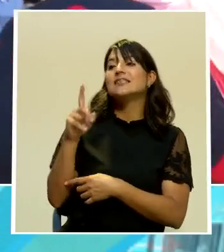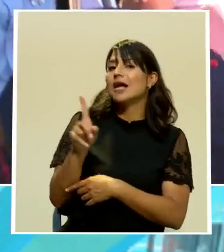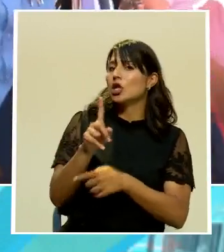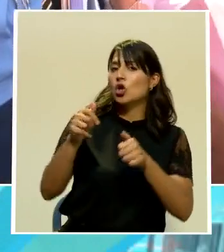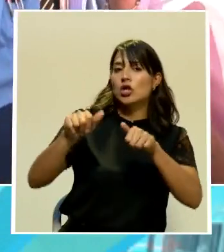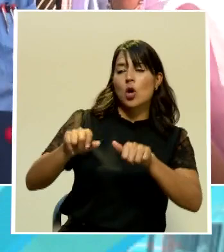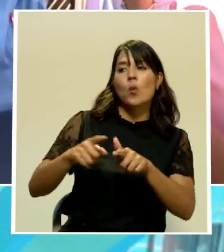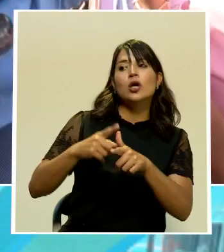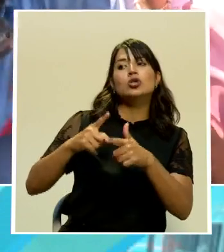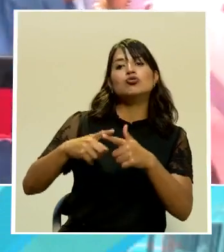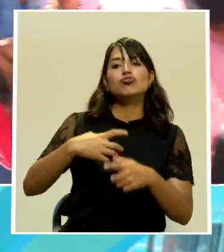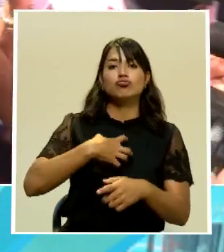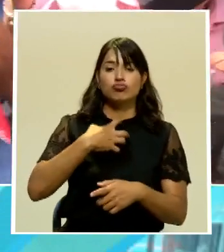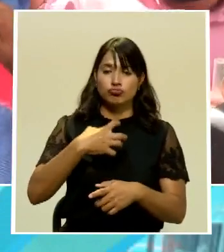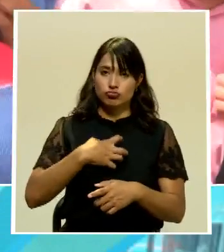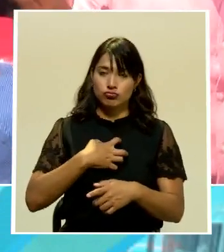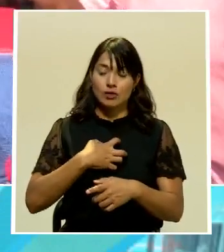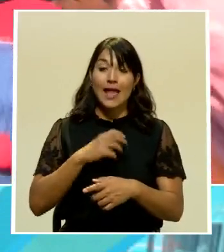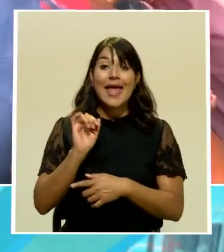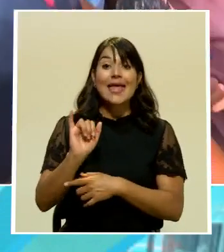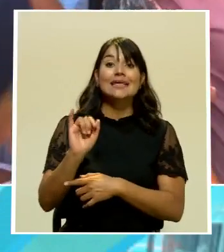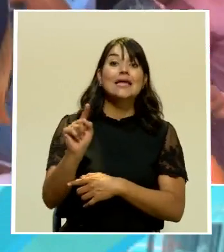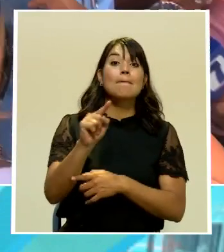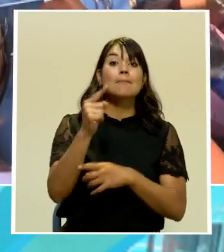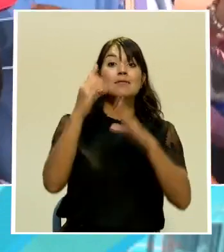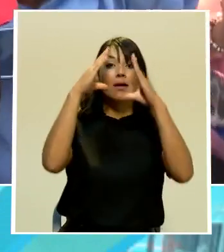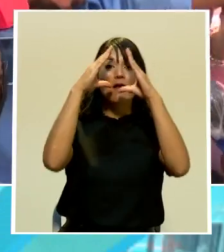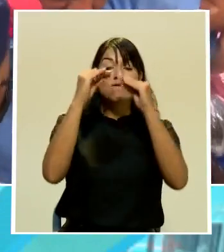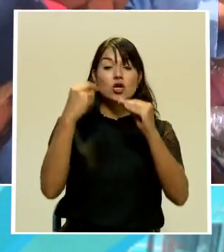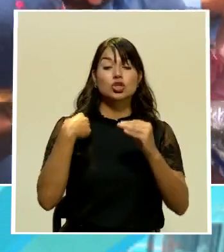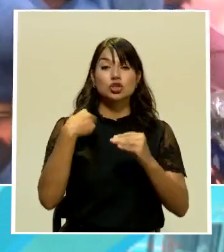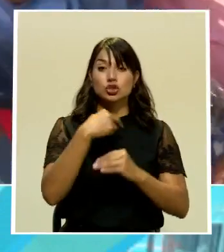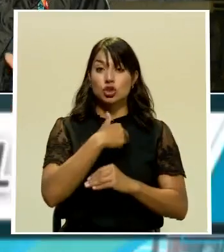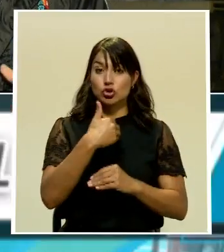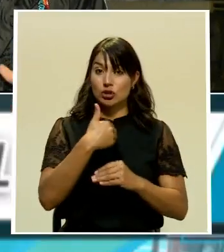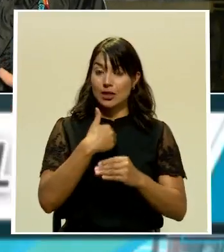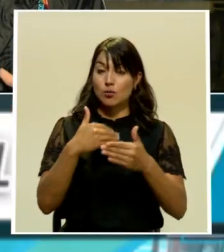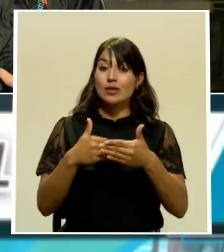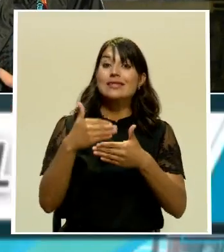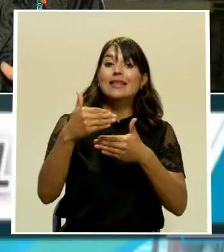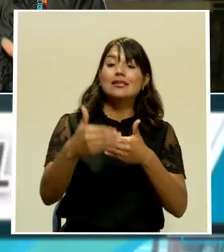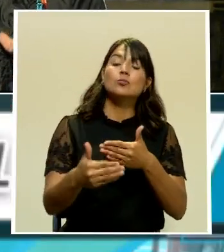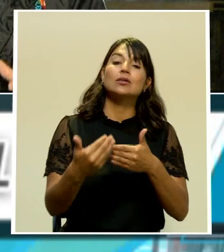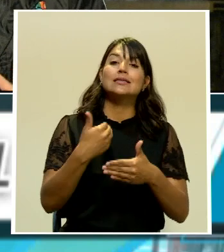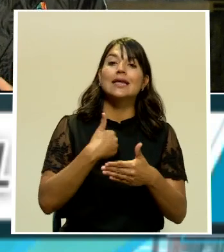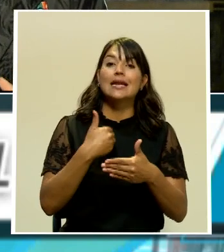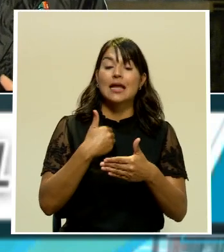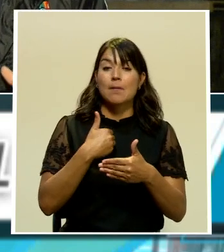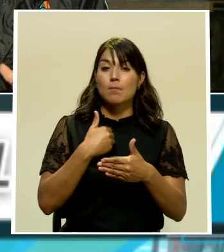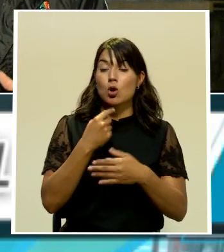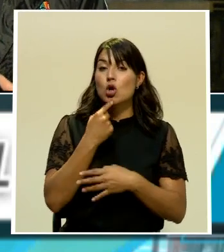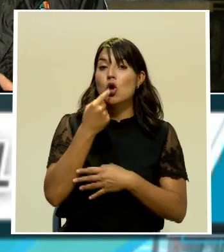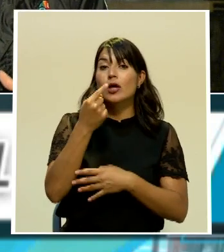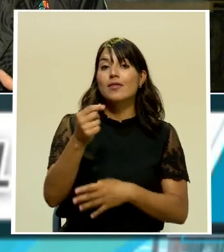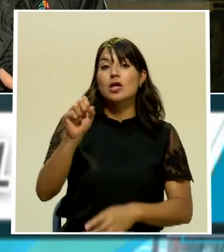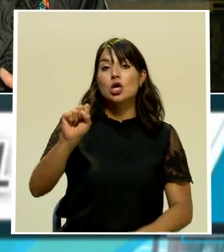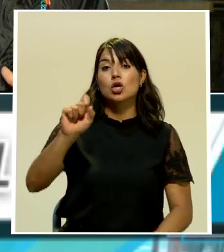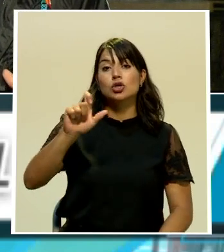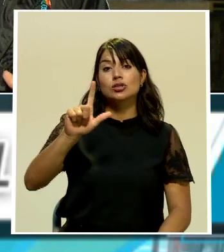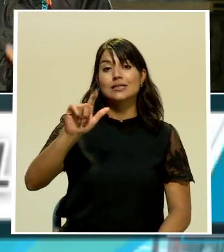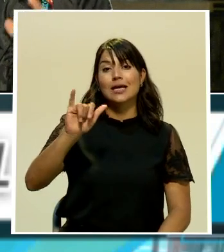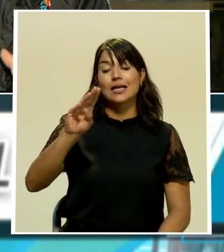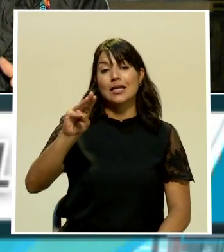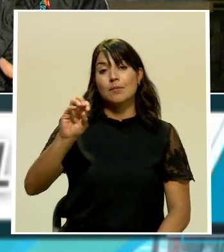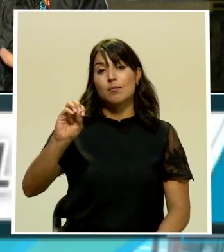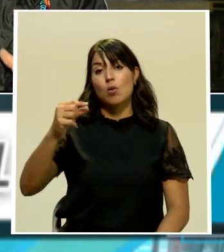resolución. Don Ernesto, esta es la primera información que tenemos. Más adelante tendremos las declaraciones de Celi Moguido y también